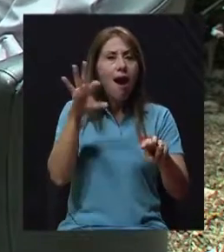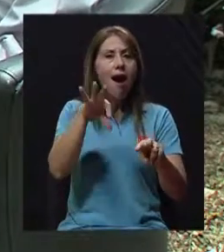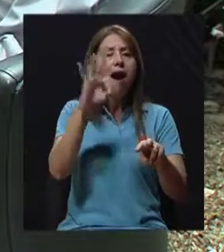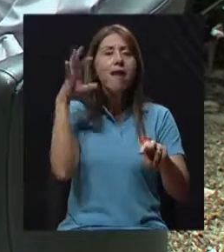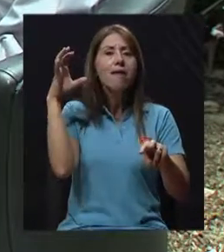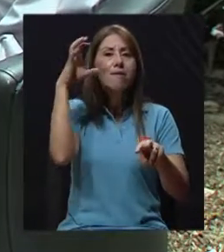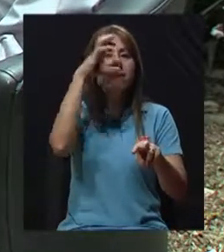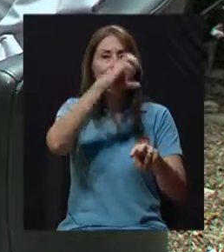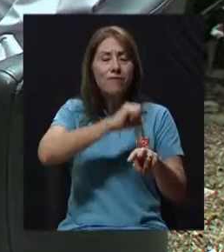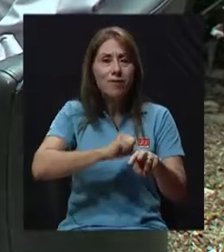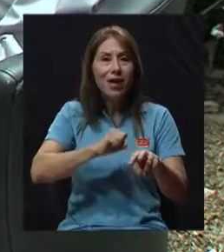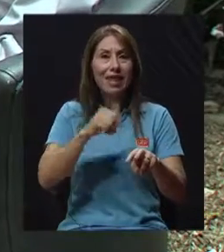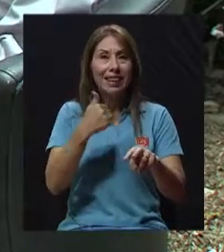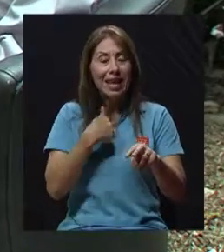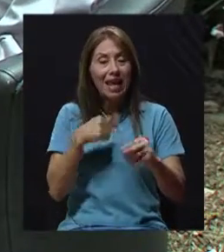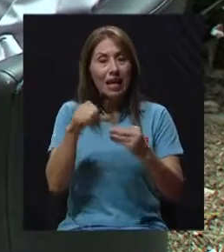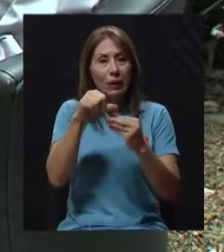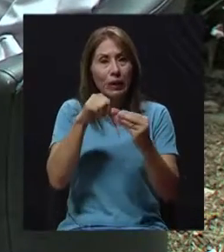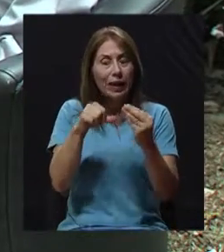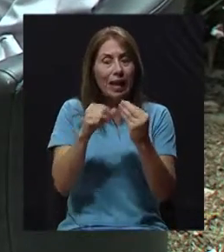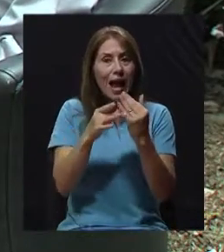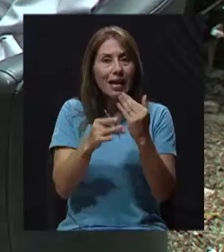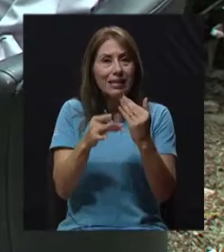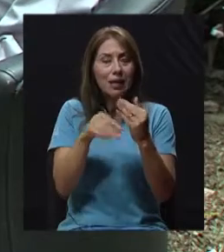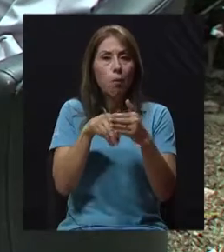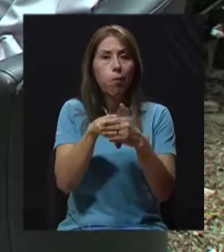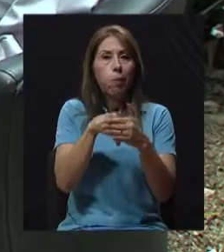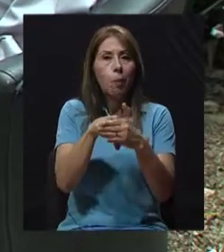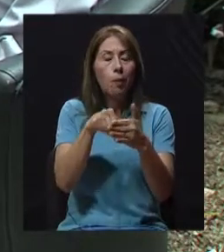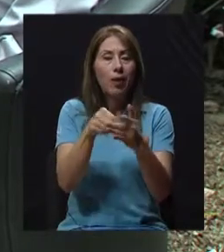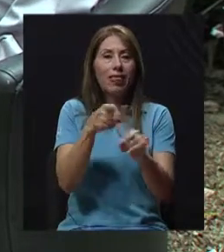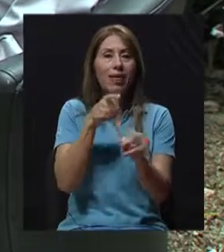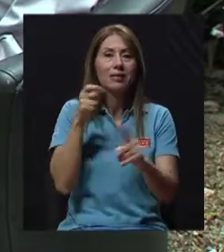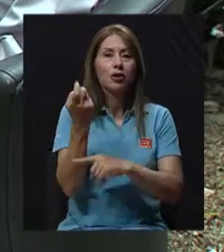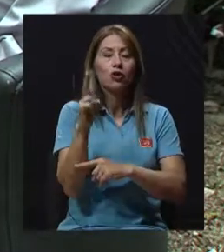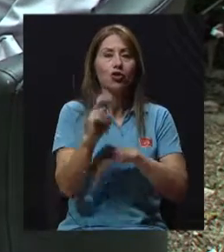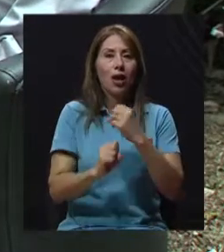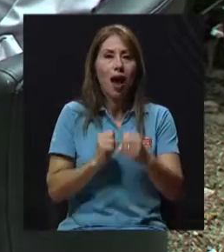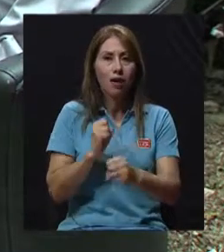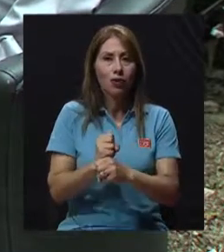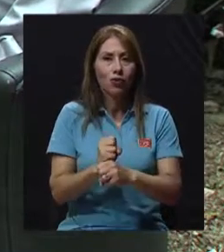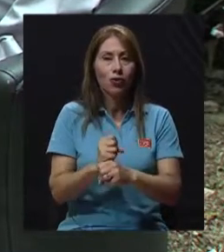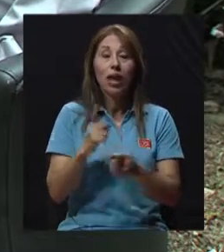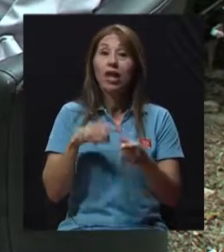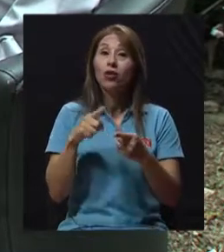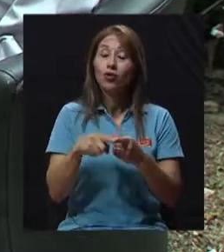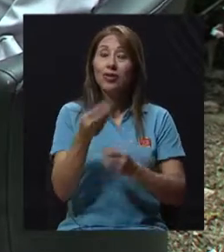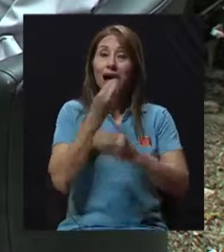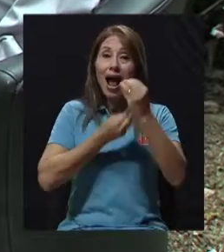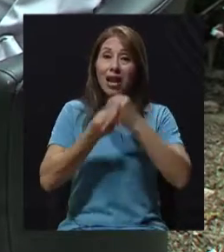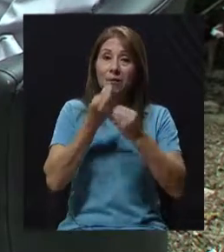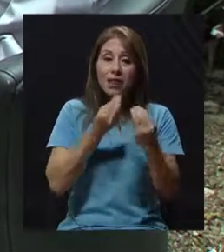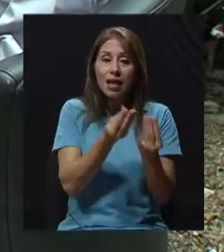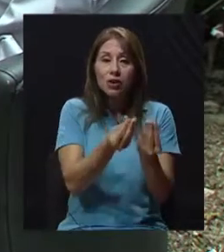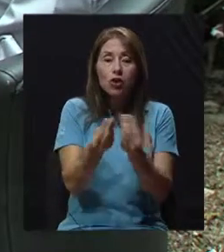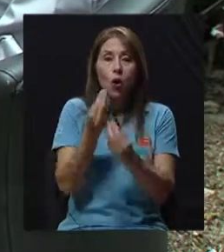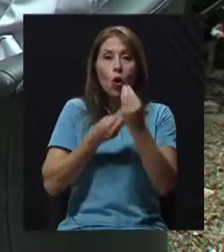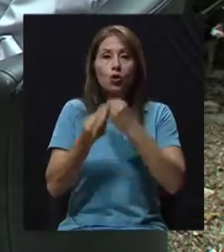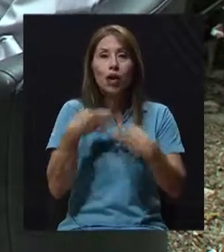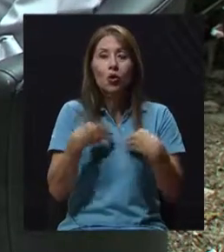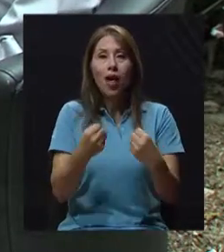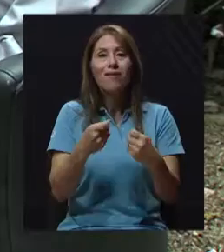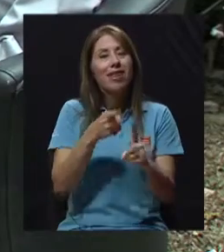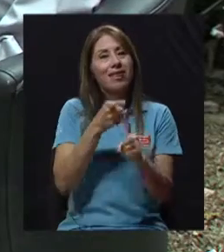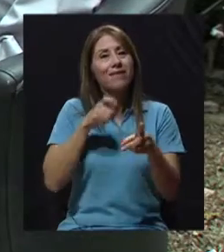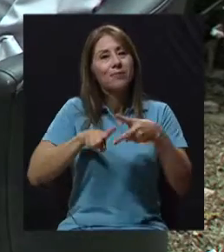o han tenido una autopsia por otra razón. Se demuestra que tienen placas de grasa desde que tienen 12 años. Entonces, la alimentación saludable tiene que empezar desde